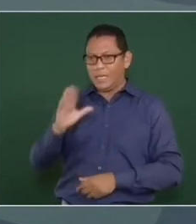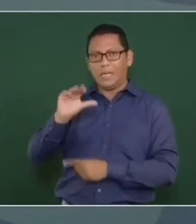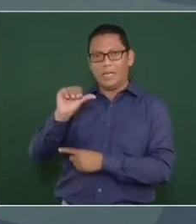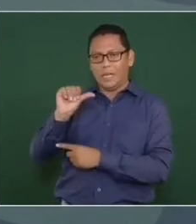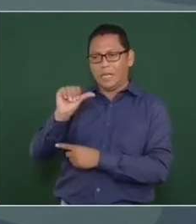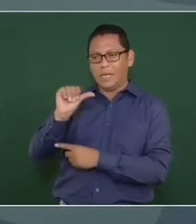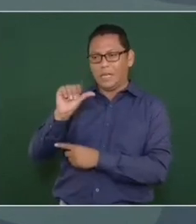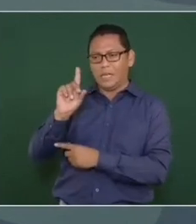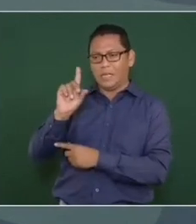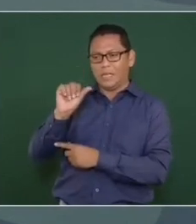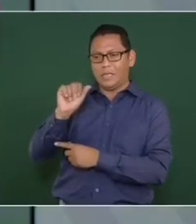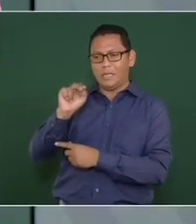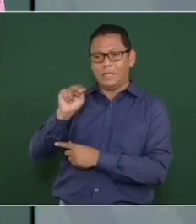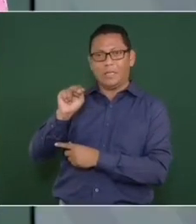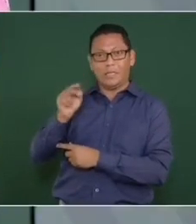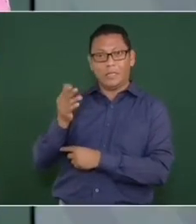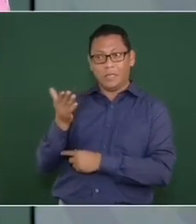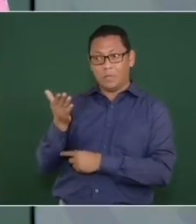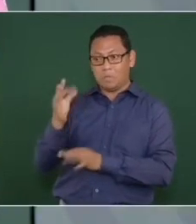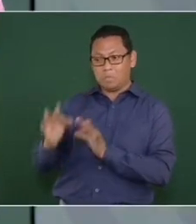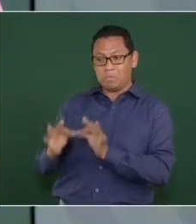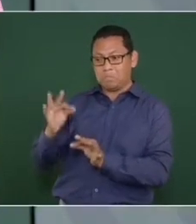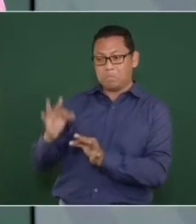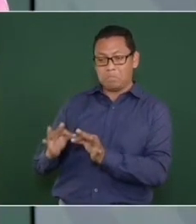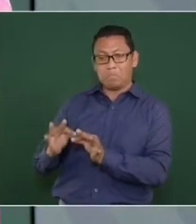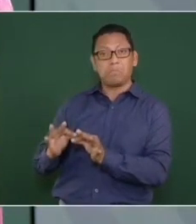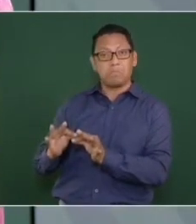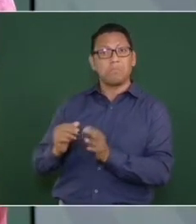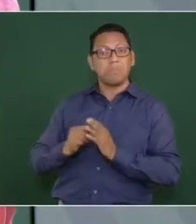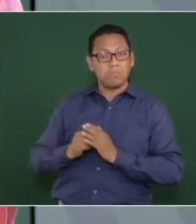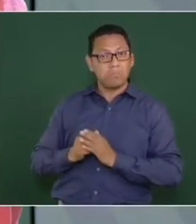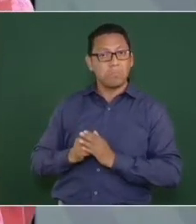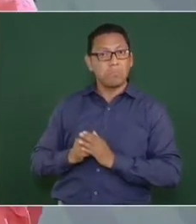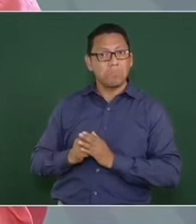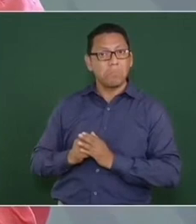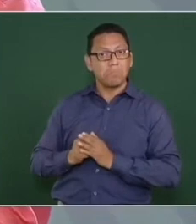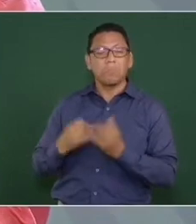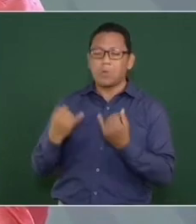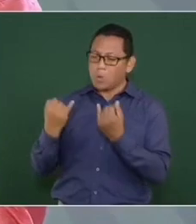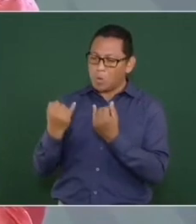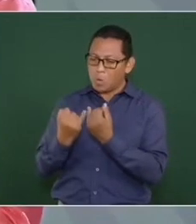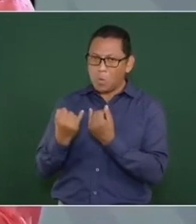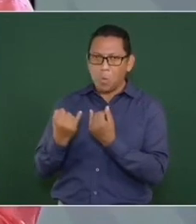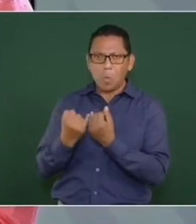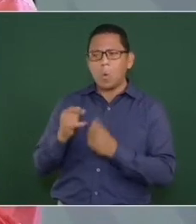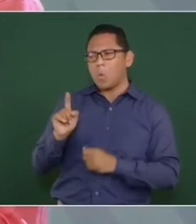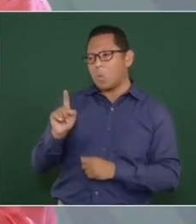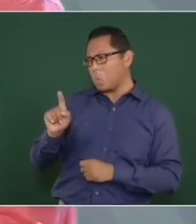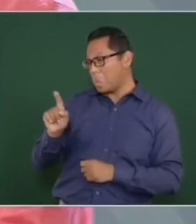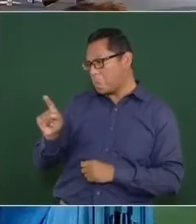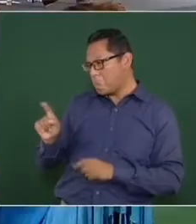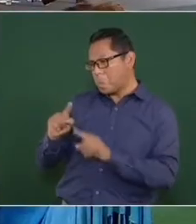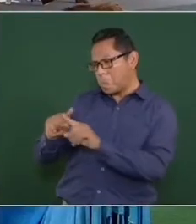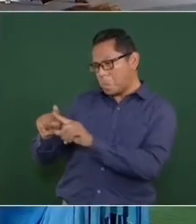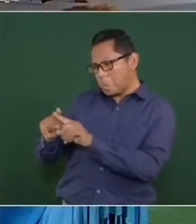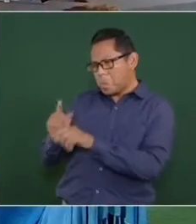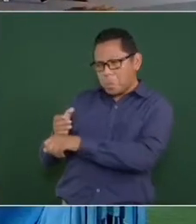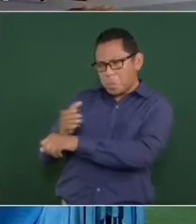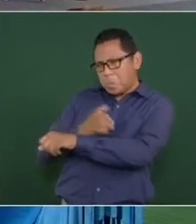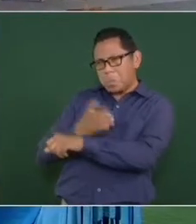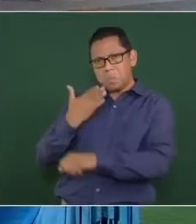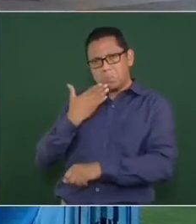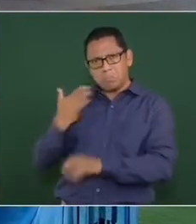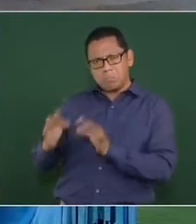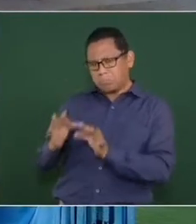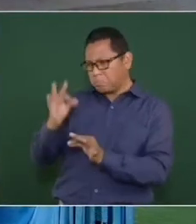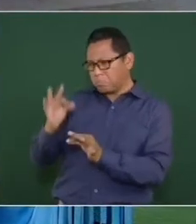y cumplen también otros compañeros